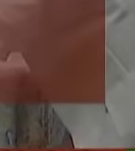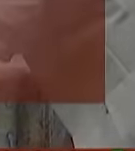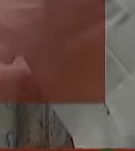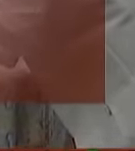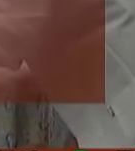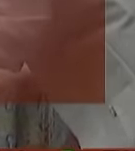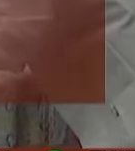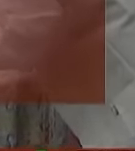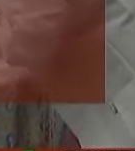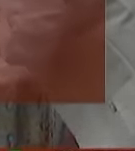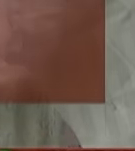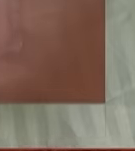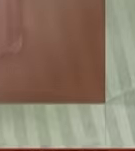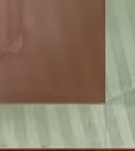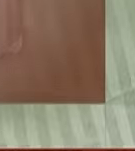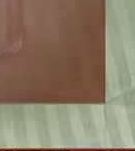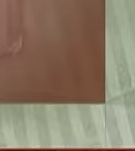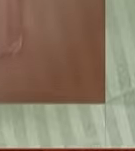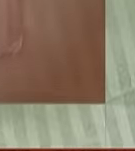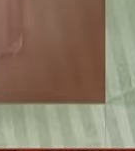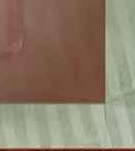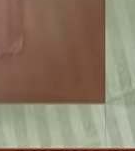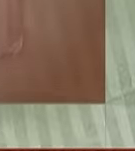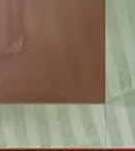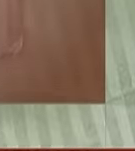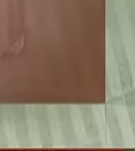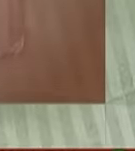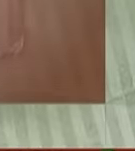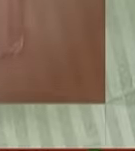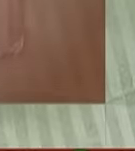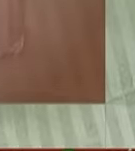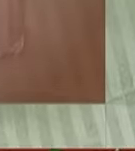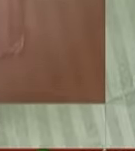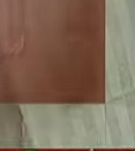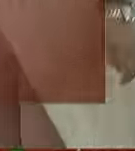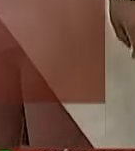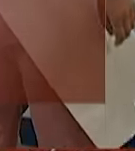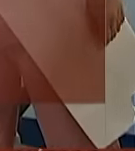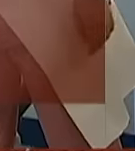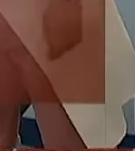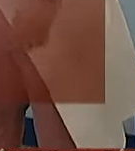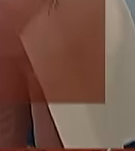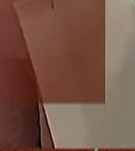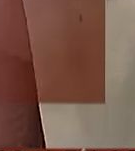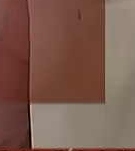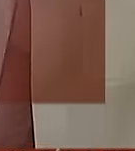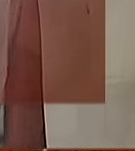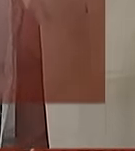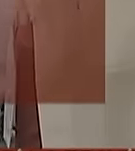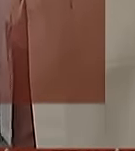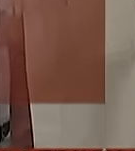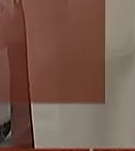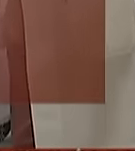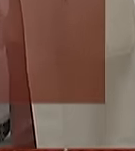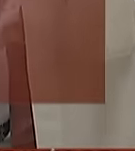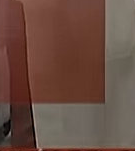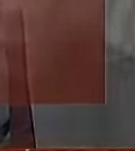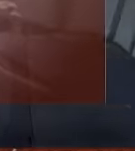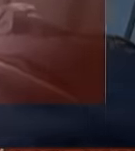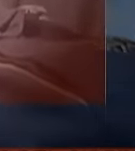se le realiza una historia clínica al paciente se le revisan los dientes se le hace una aplicación de pruebas y psicoprofilaxis